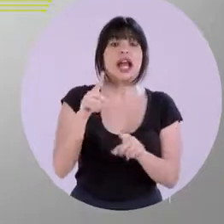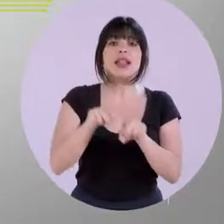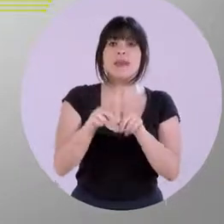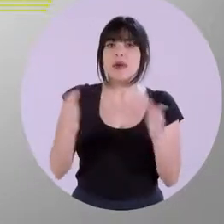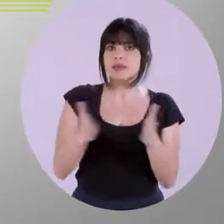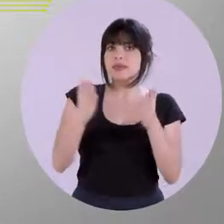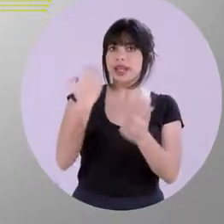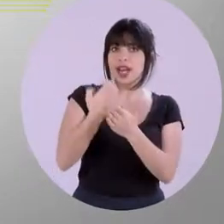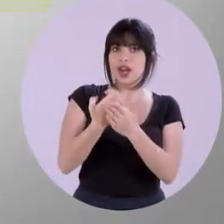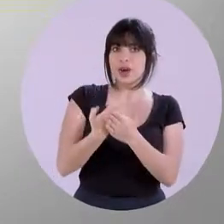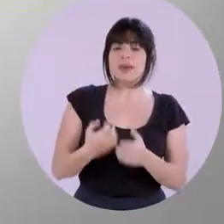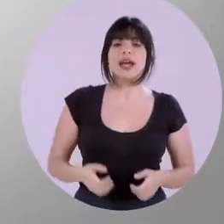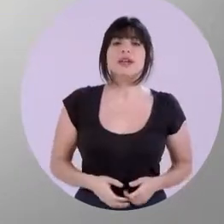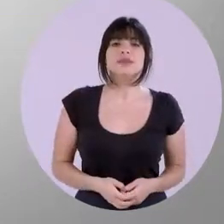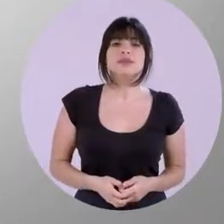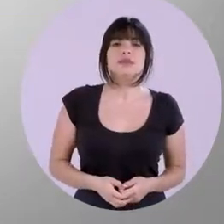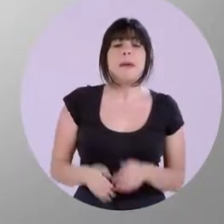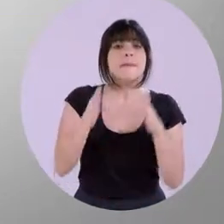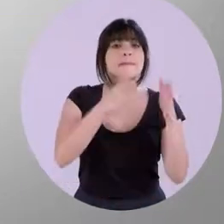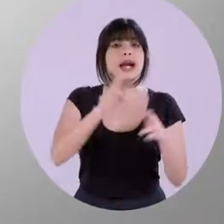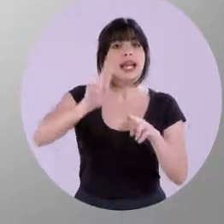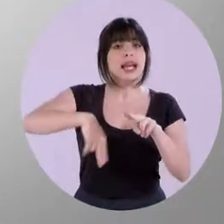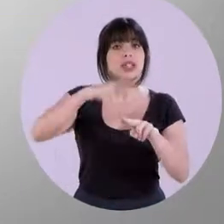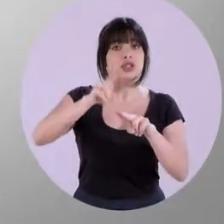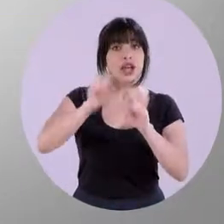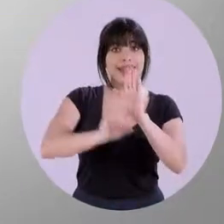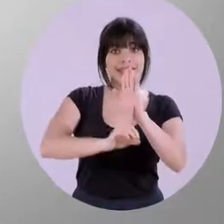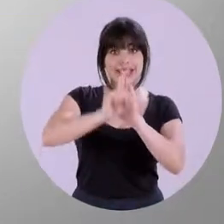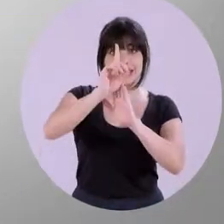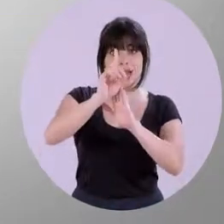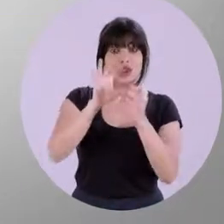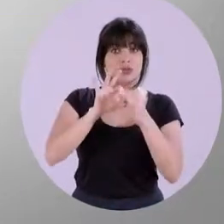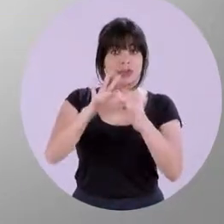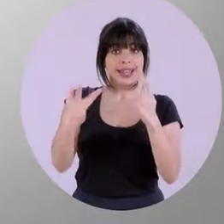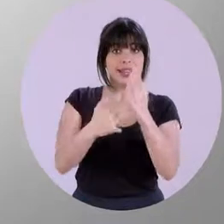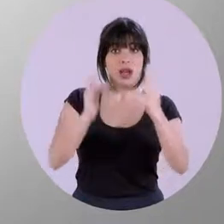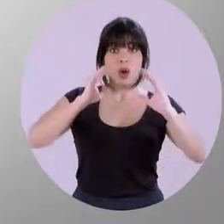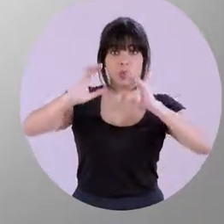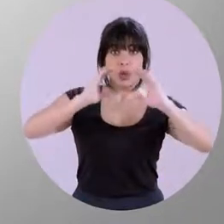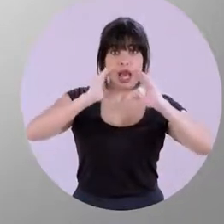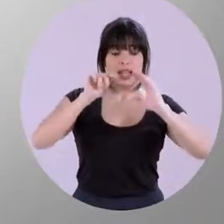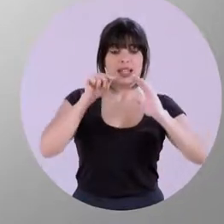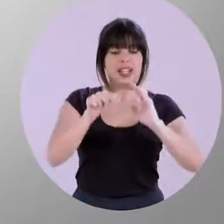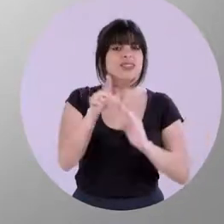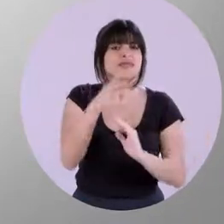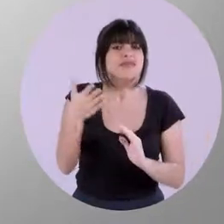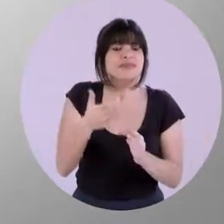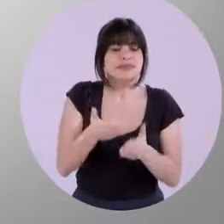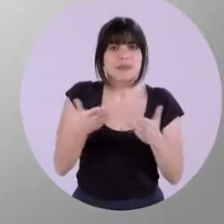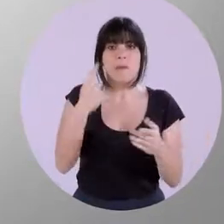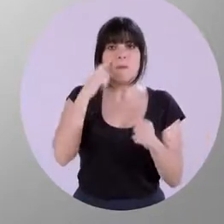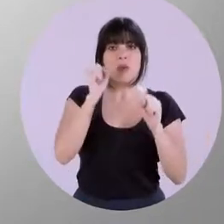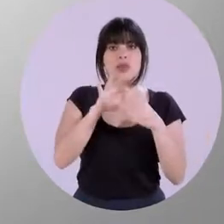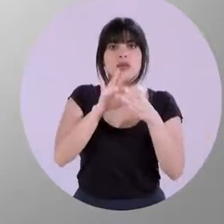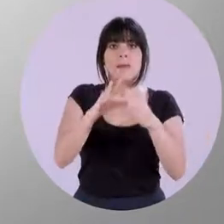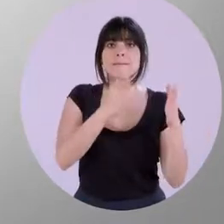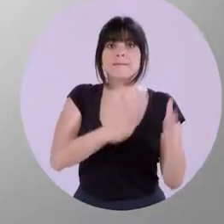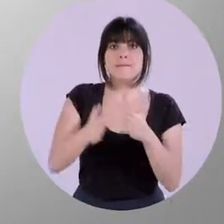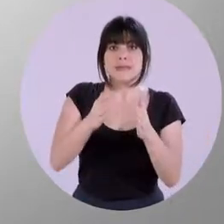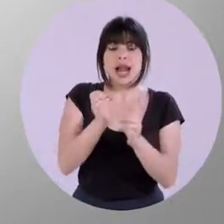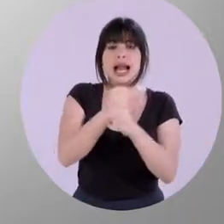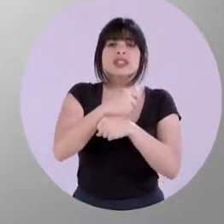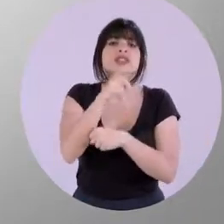y prosperidad económica. El Plan Nacional de Desarrollo de las Telecomunicaciones es el instrumento de planificación